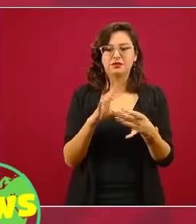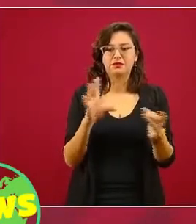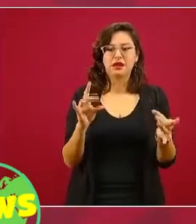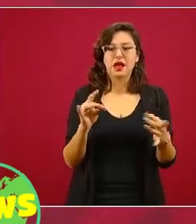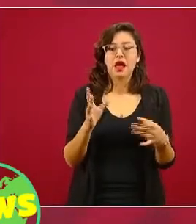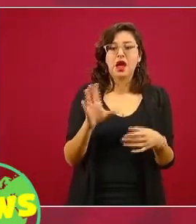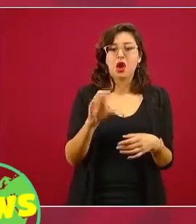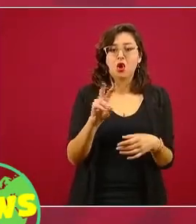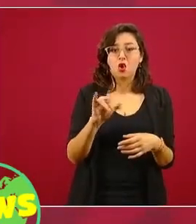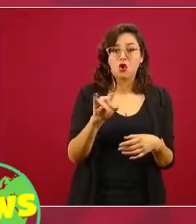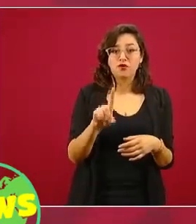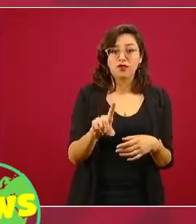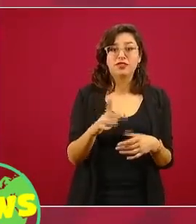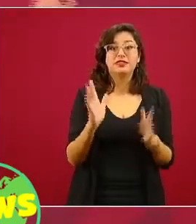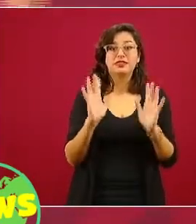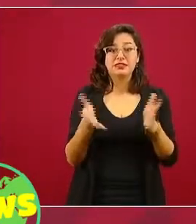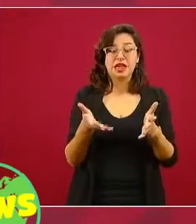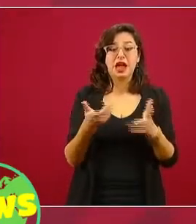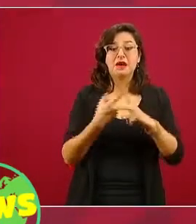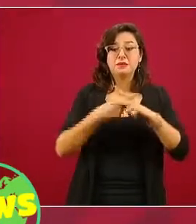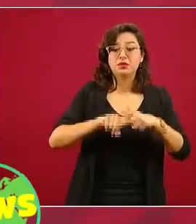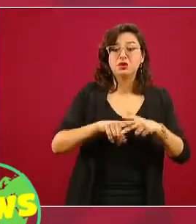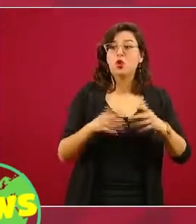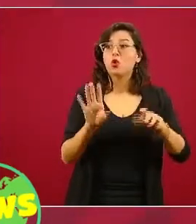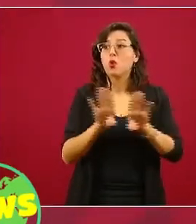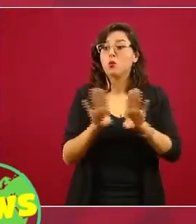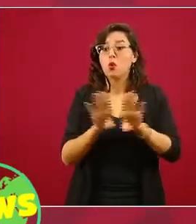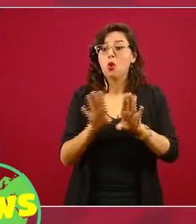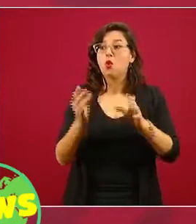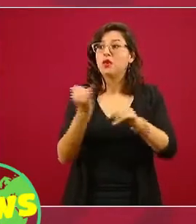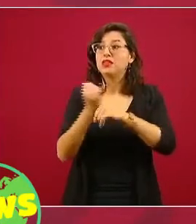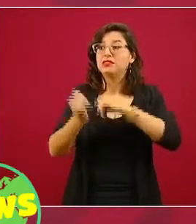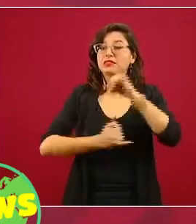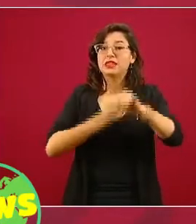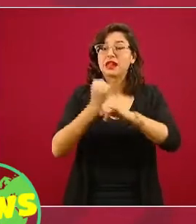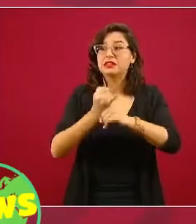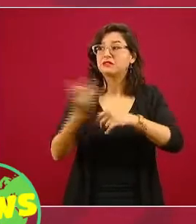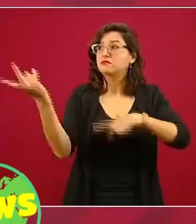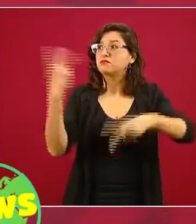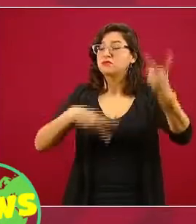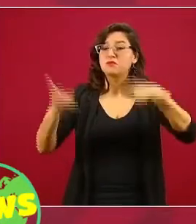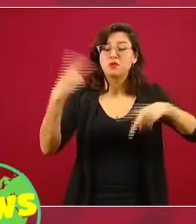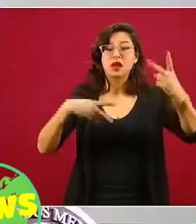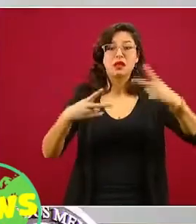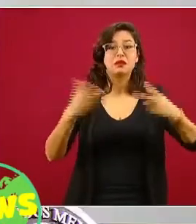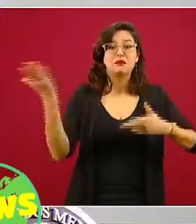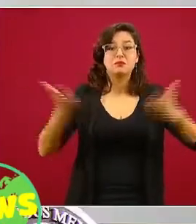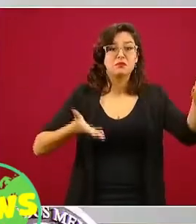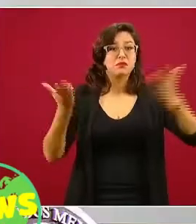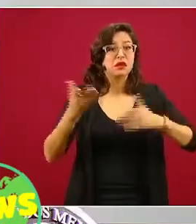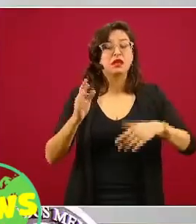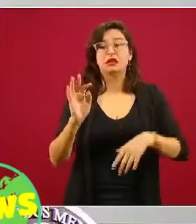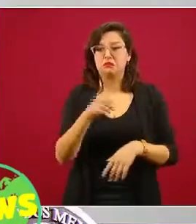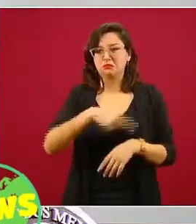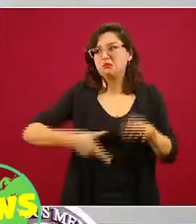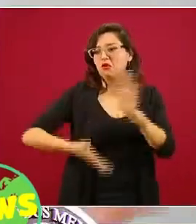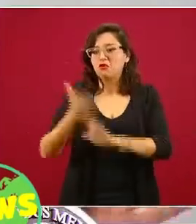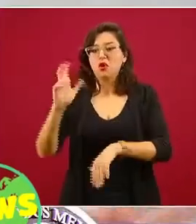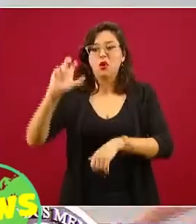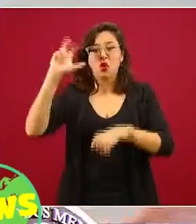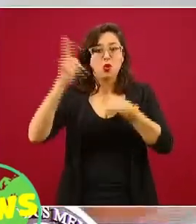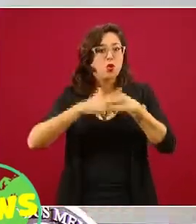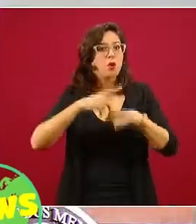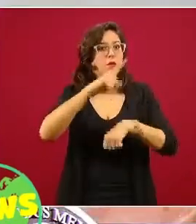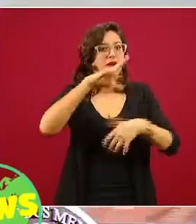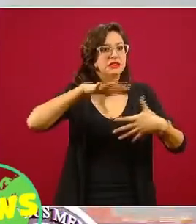a partir de viajeros internacionales con poder económico que fueron a Estados Unidos o a Europa y no